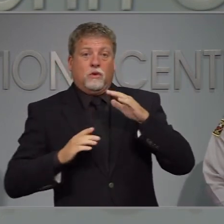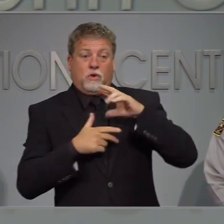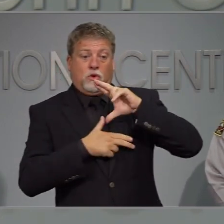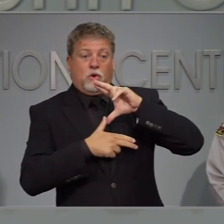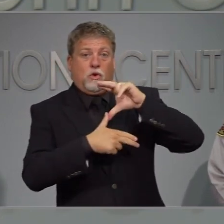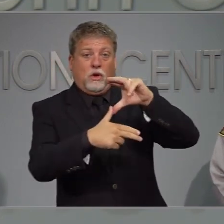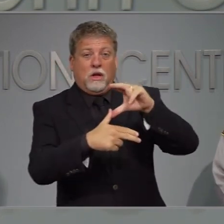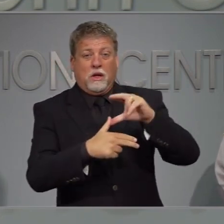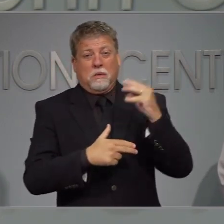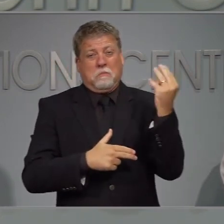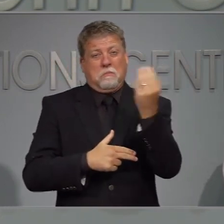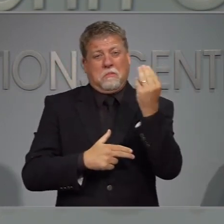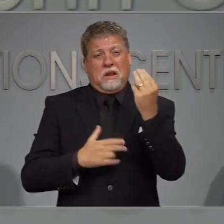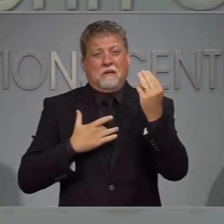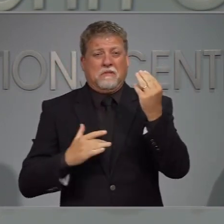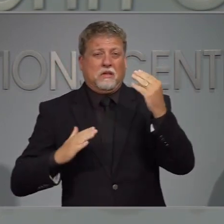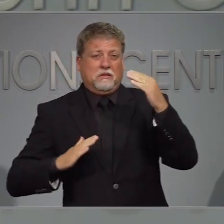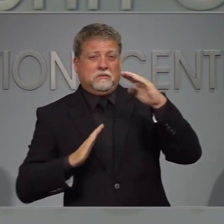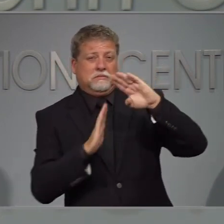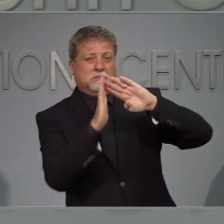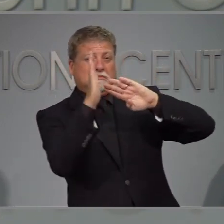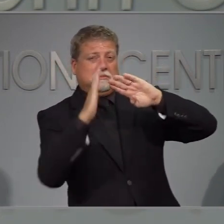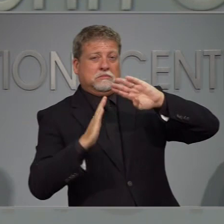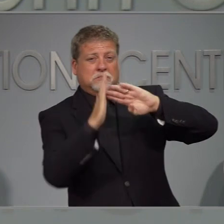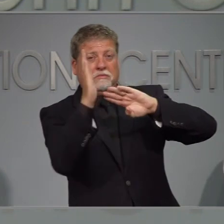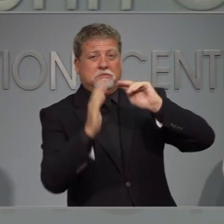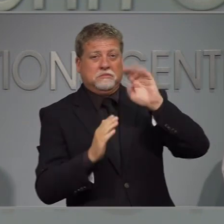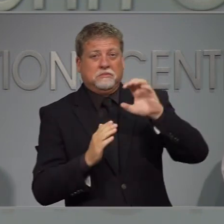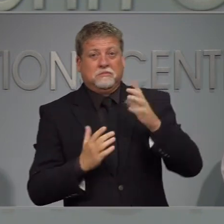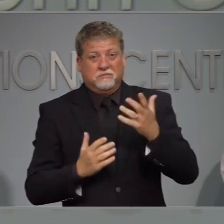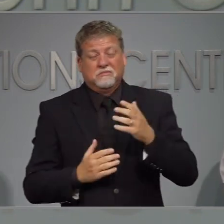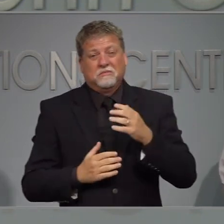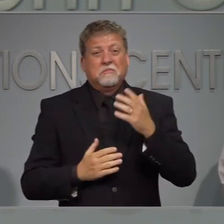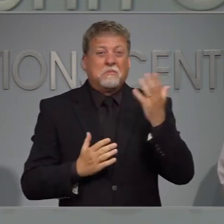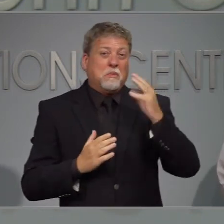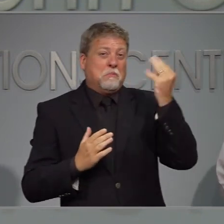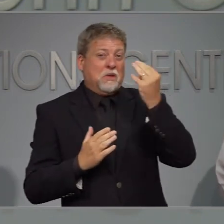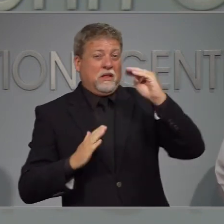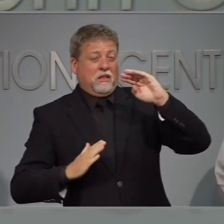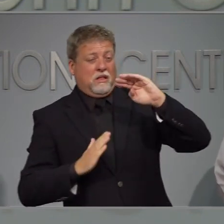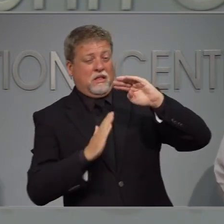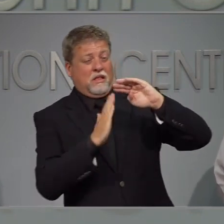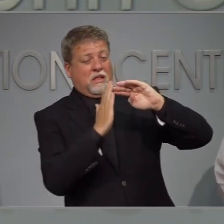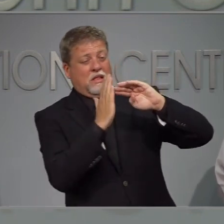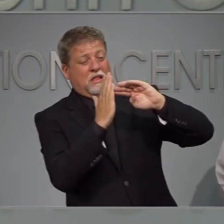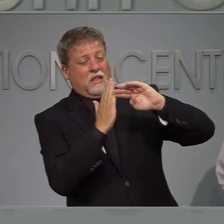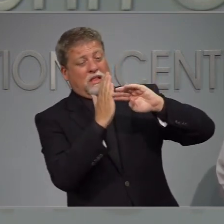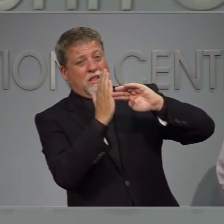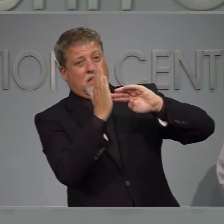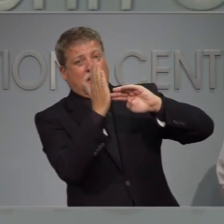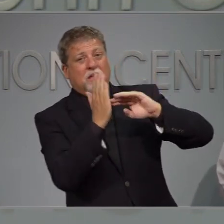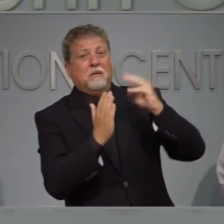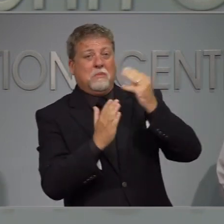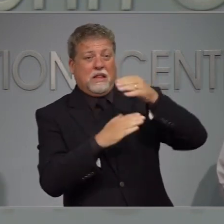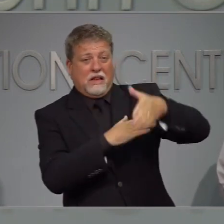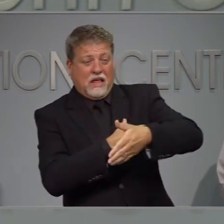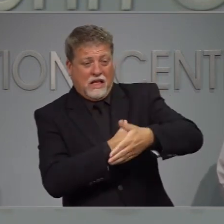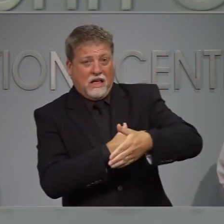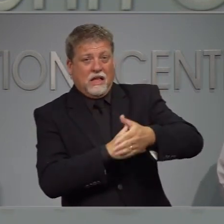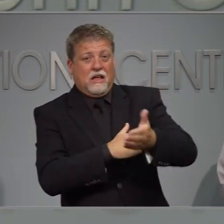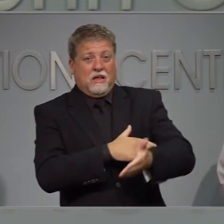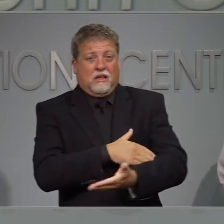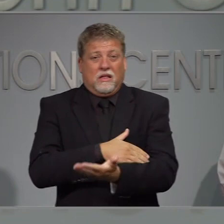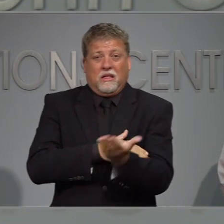lunes haciendo el mayor impacto el lunes en la noche y el martes en la mañana. Ya hay una amenaza.